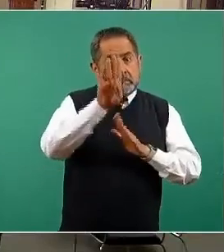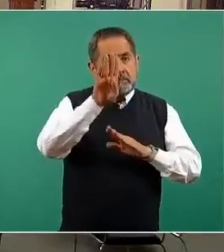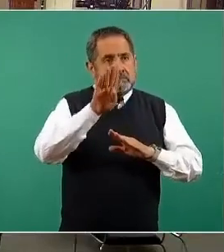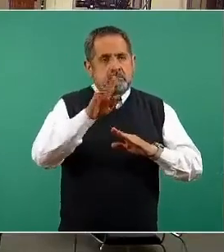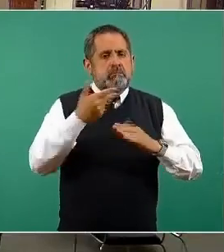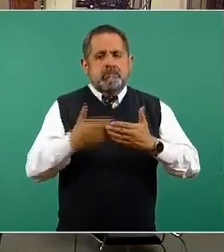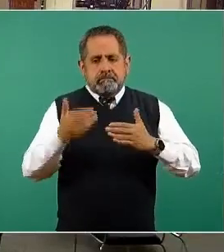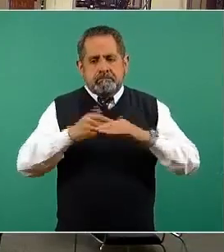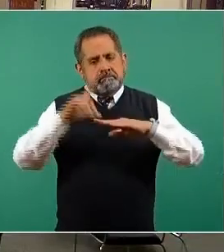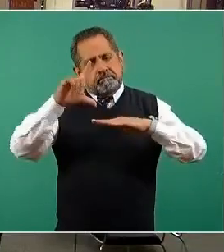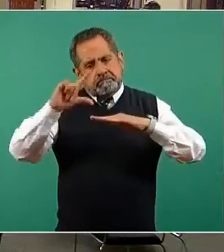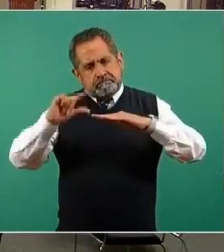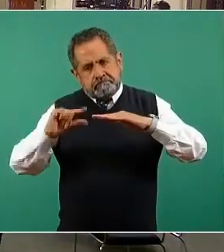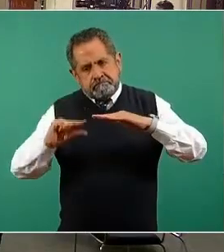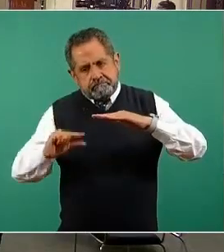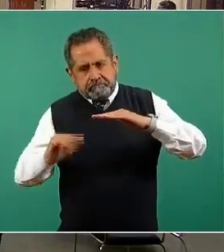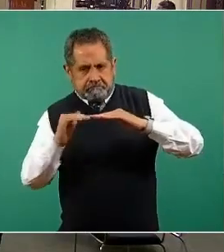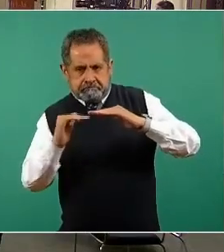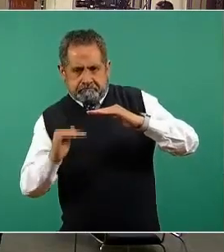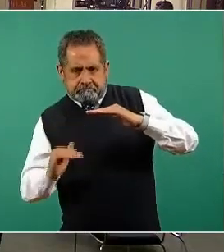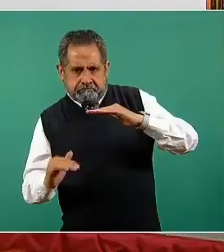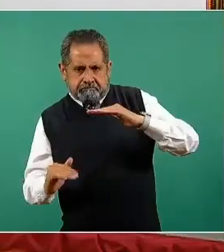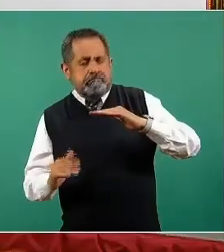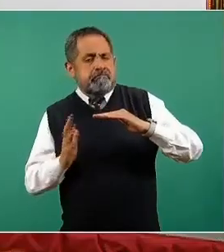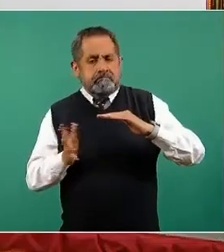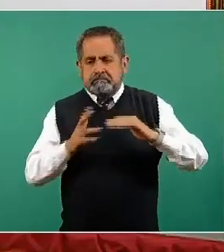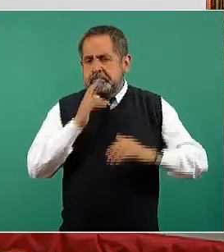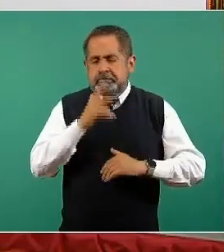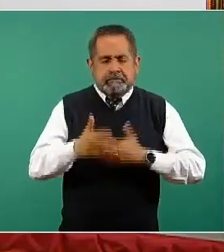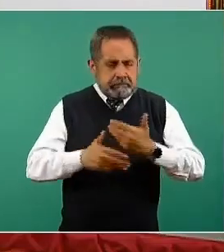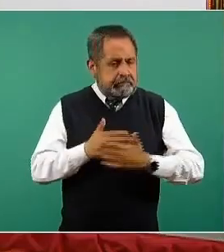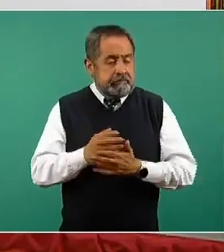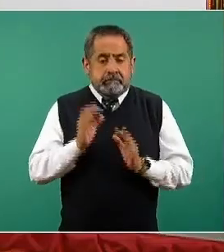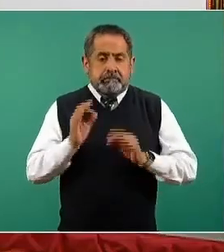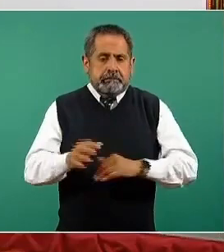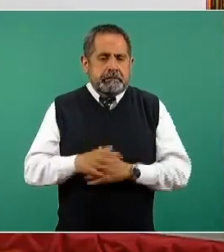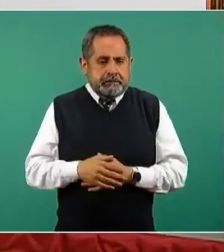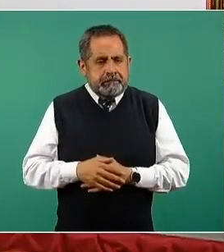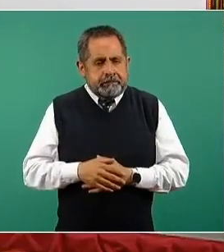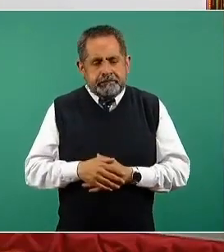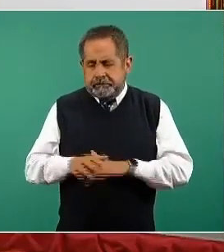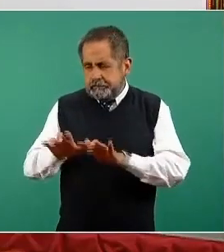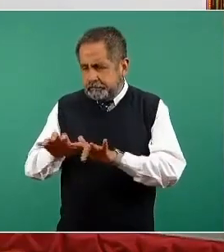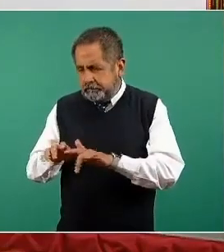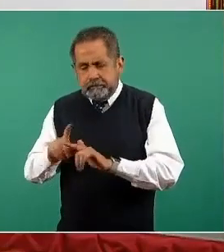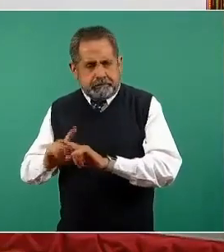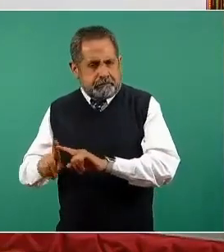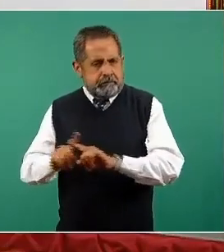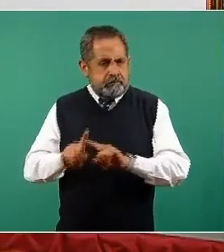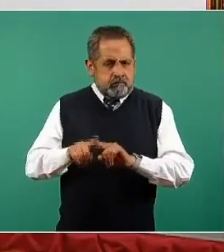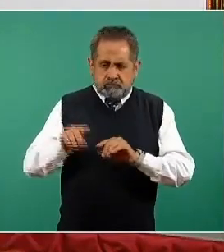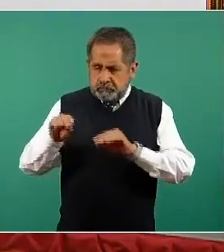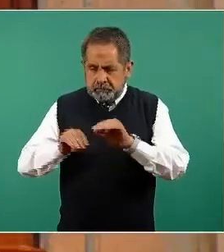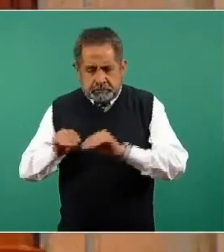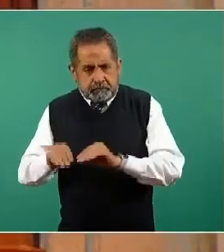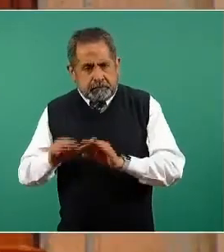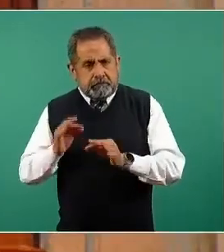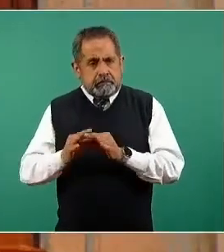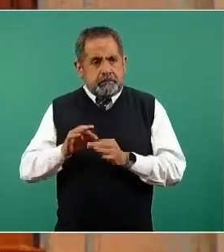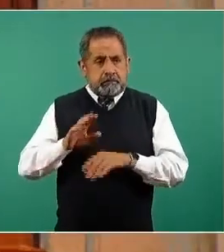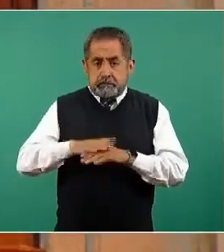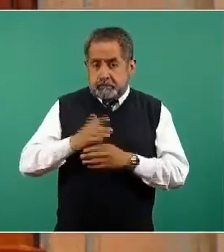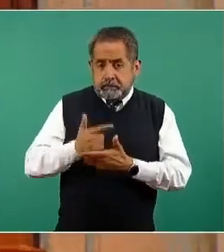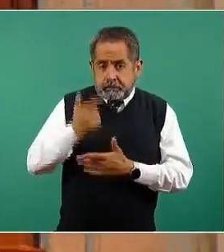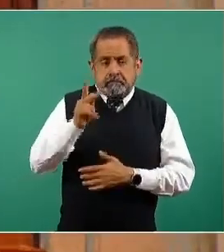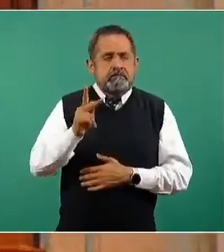de la primera ola. Entonces, esta curva también es congruente, aunque procede de otro sistema y se enfoca en los casos graves,